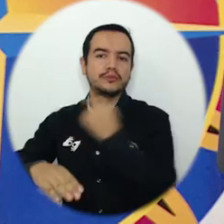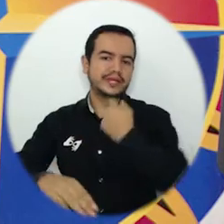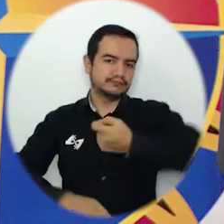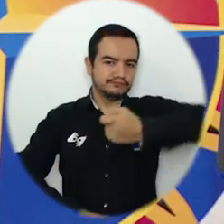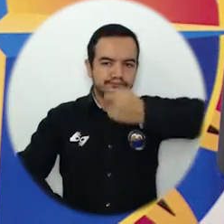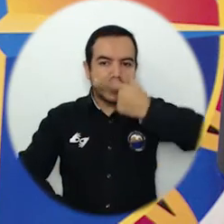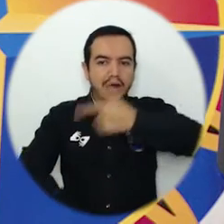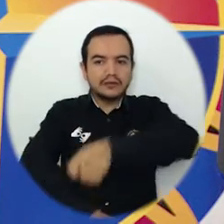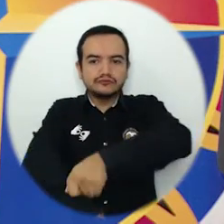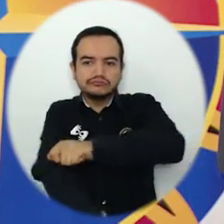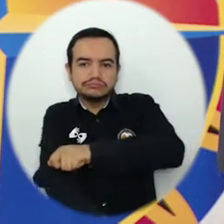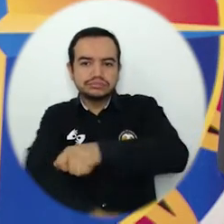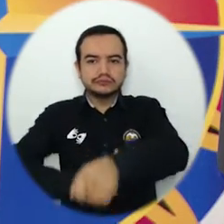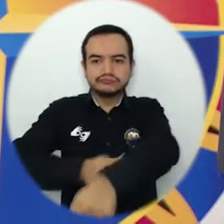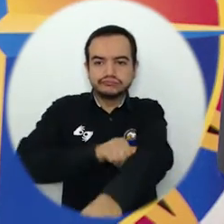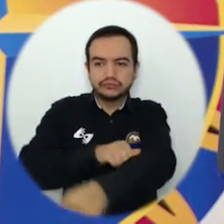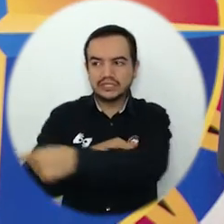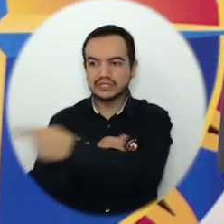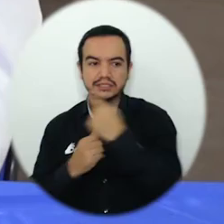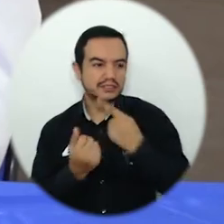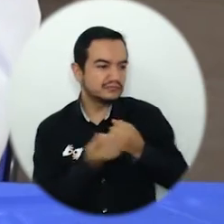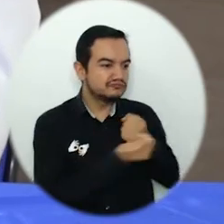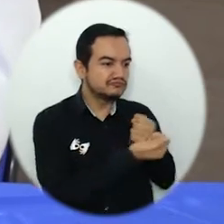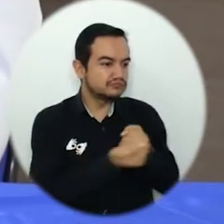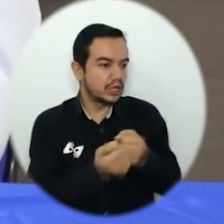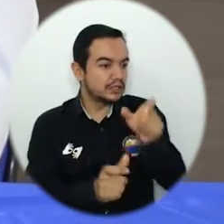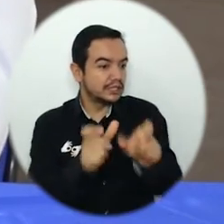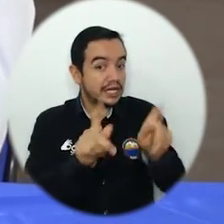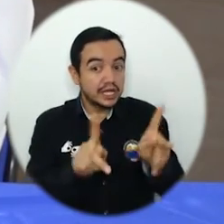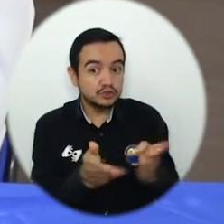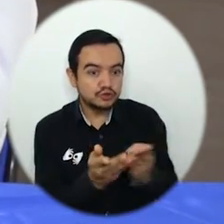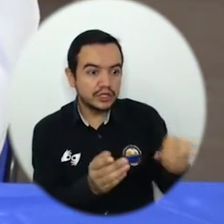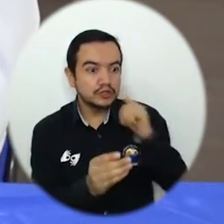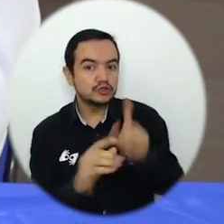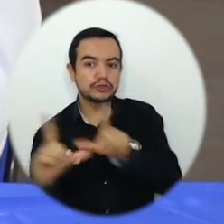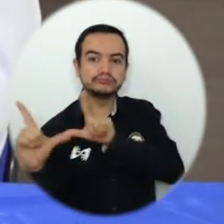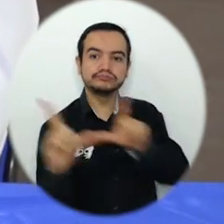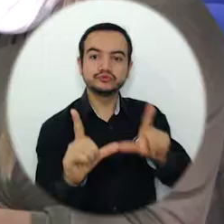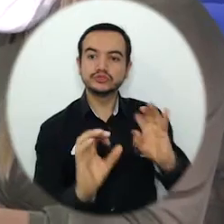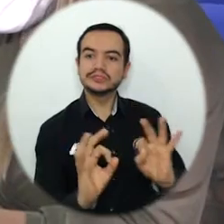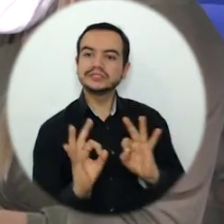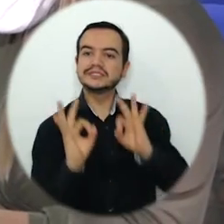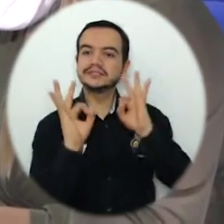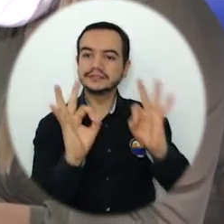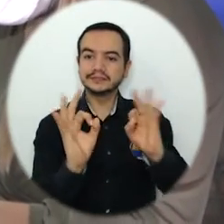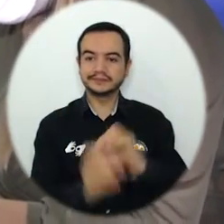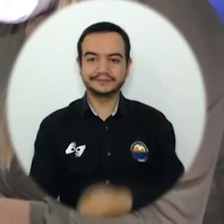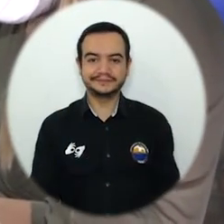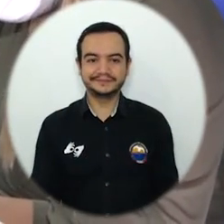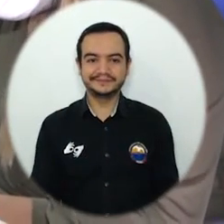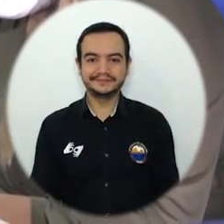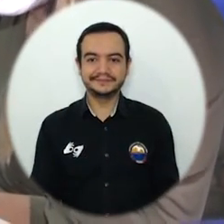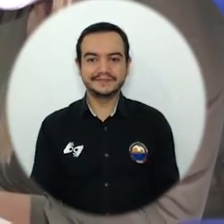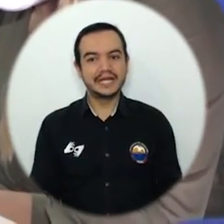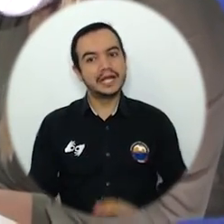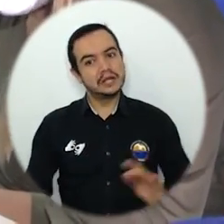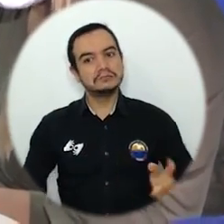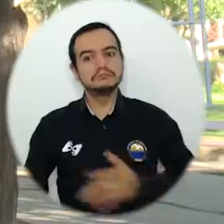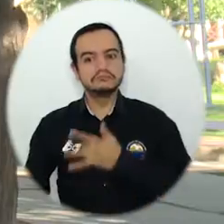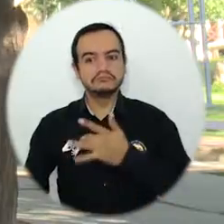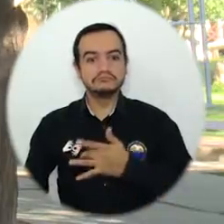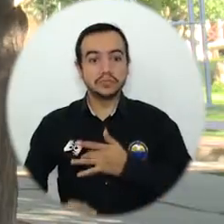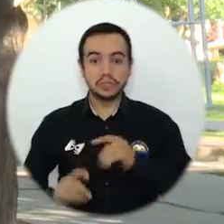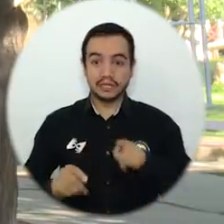Grazalazar porque se ha puesto la camiseta, porque quiere que nosotros como estudiantes salgamos de unos programas acreditados y no solo acreditados, sino por alta calidad.